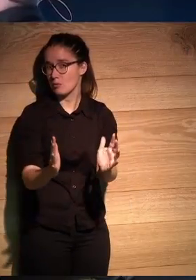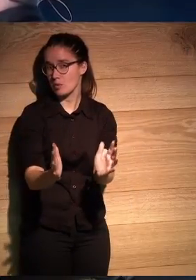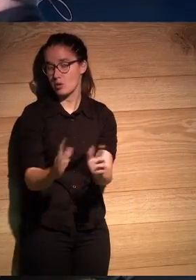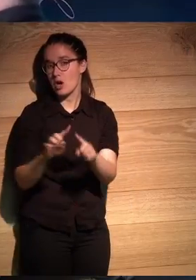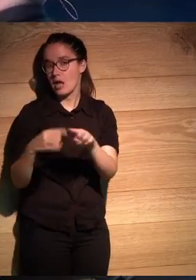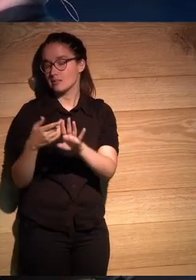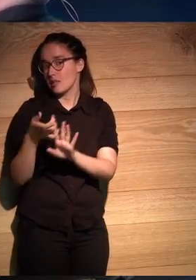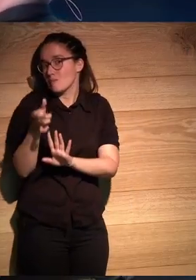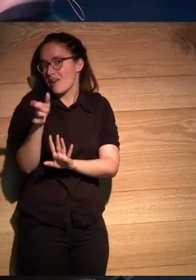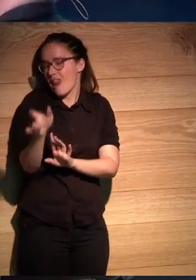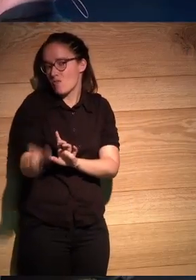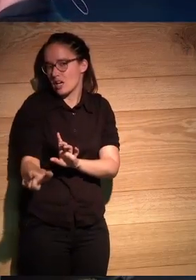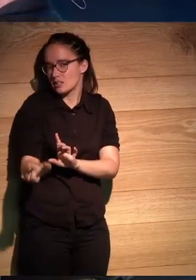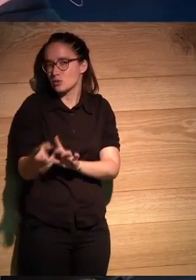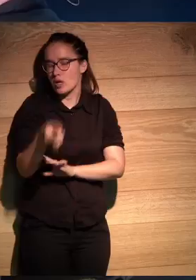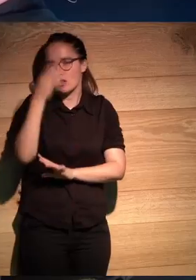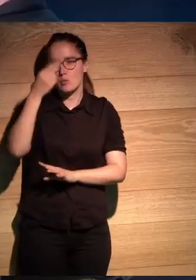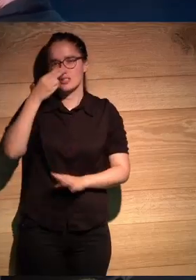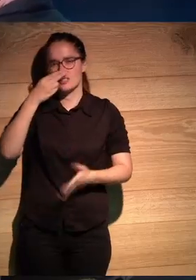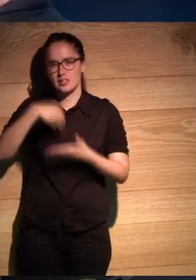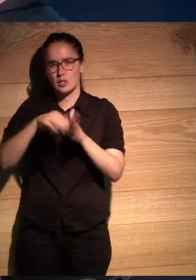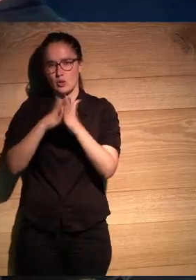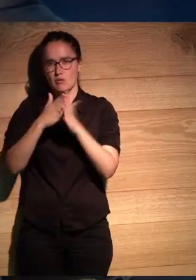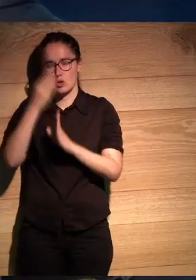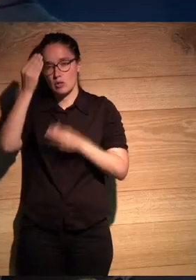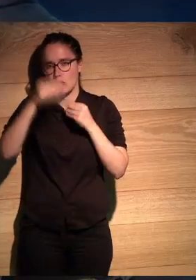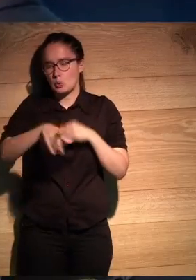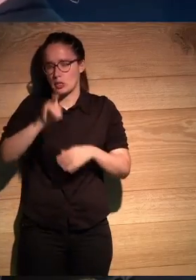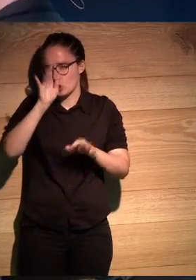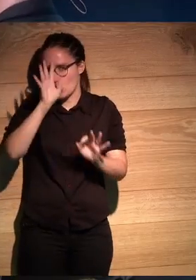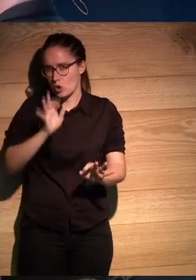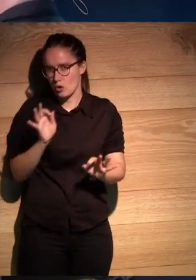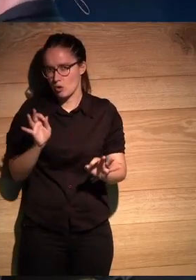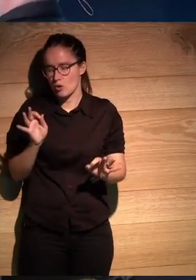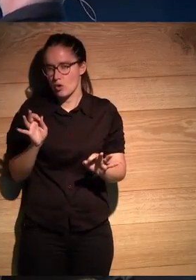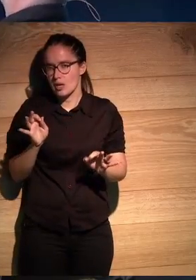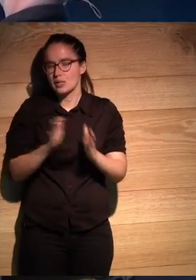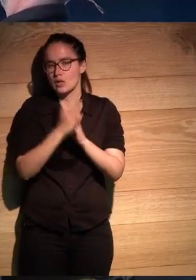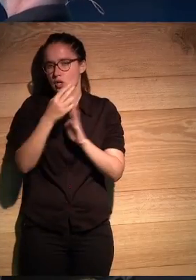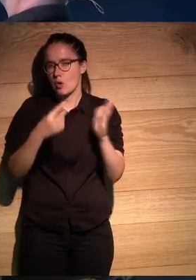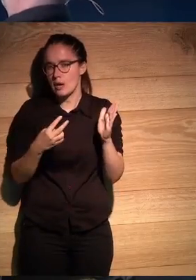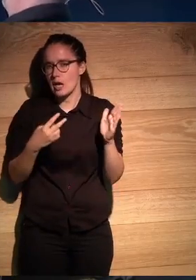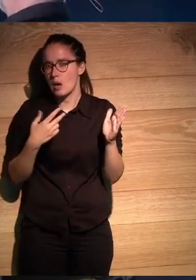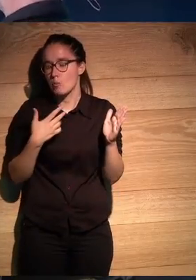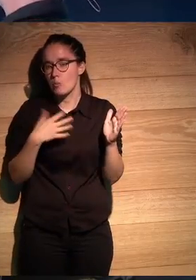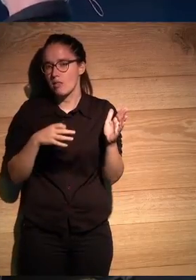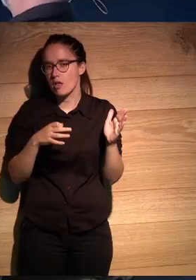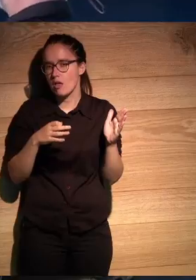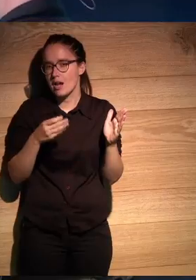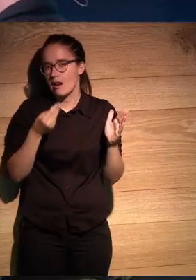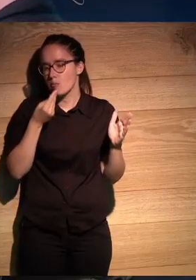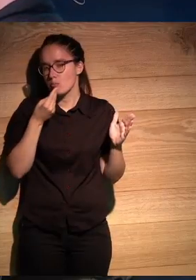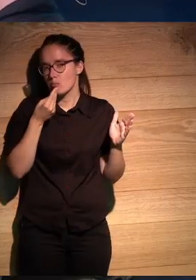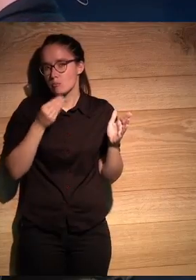quedando ¿no? si además hay una idea muy interesante en el libro que creo que es una decisión evidente que es una novela que es probablemente la gran